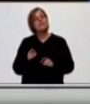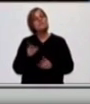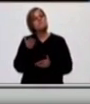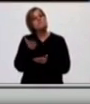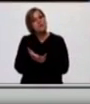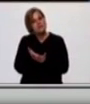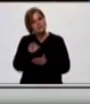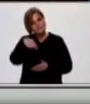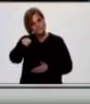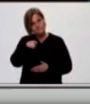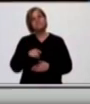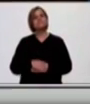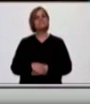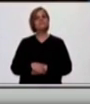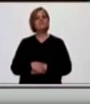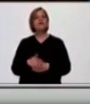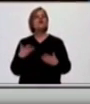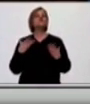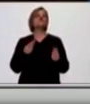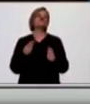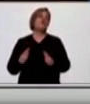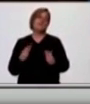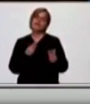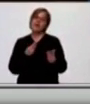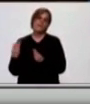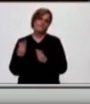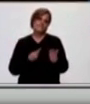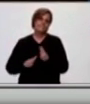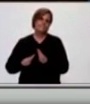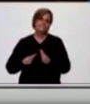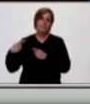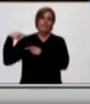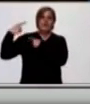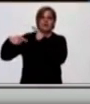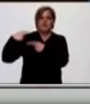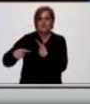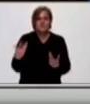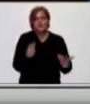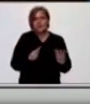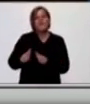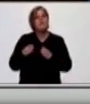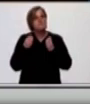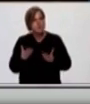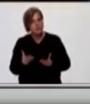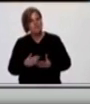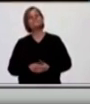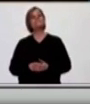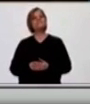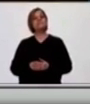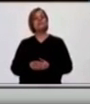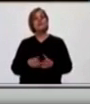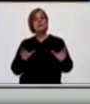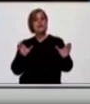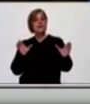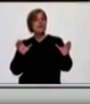algo más, que es la solidaridad entre las generaciones. Porque la generación